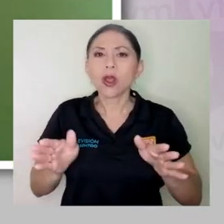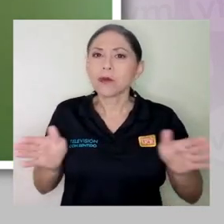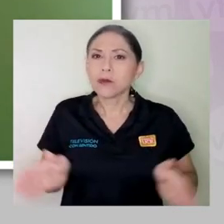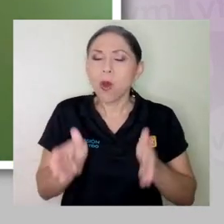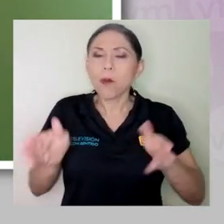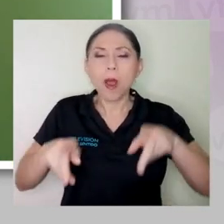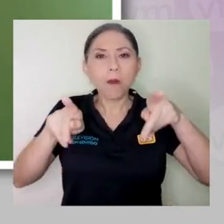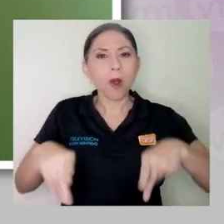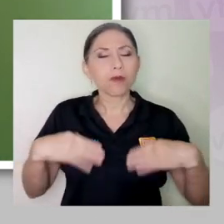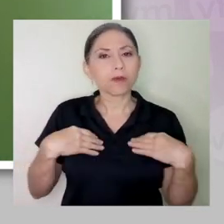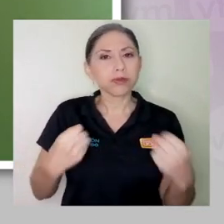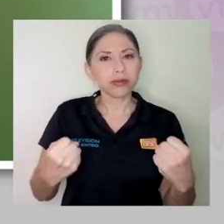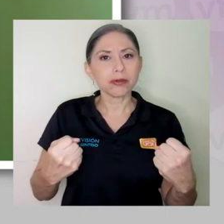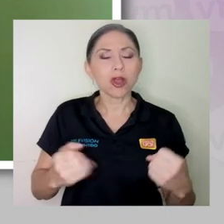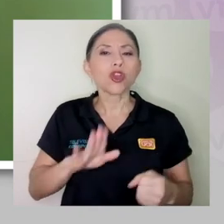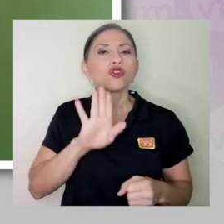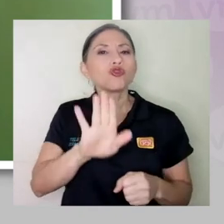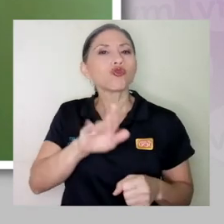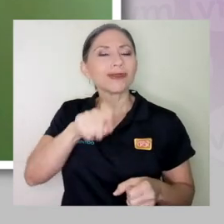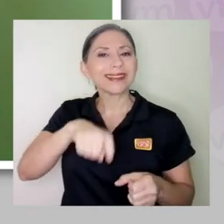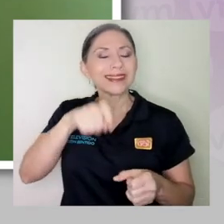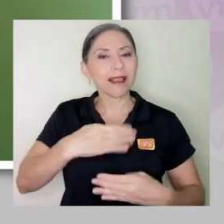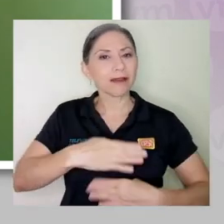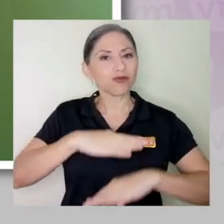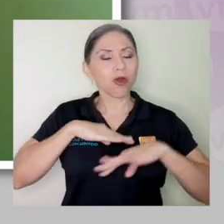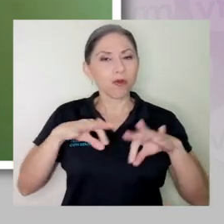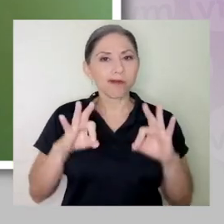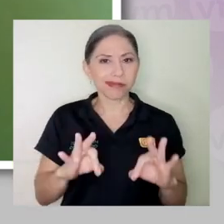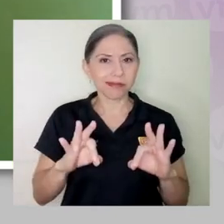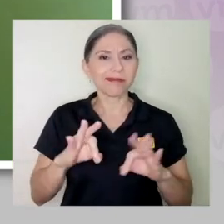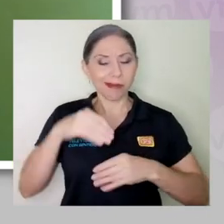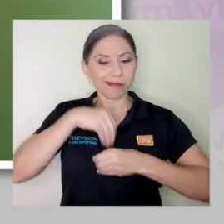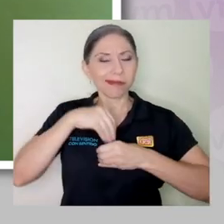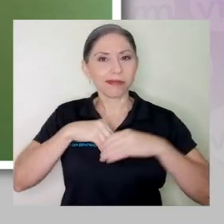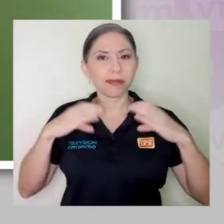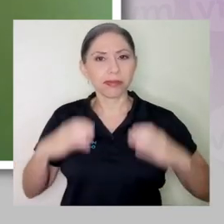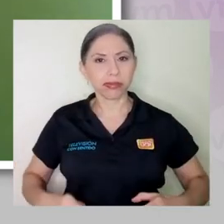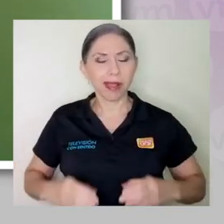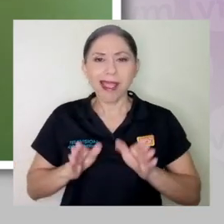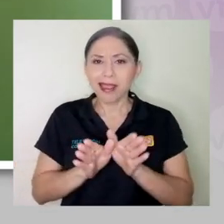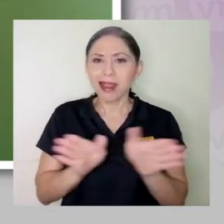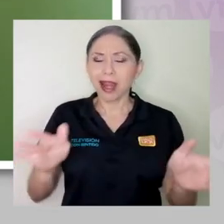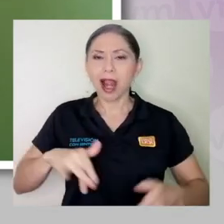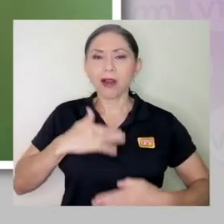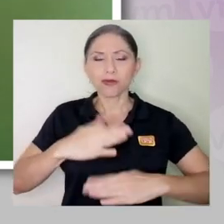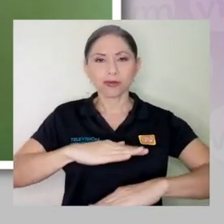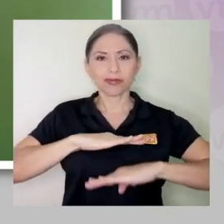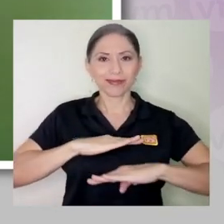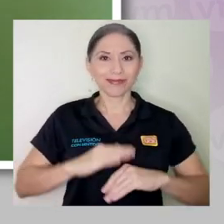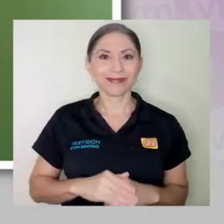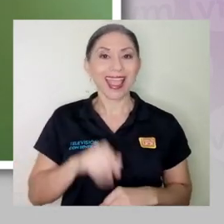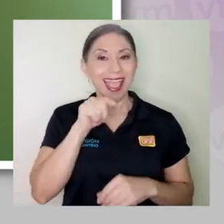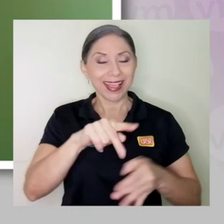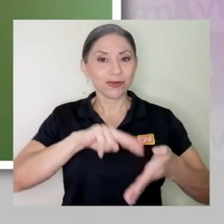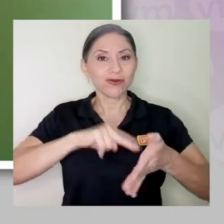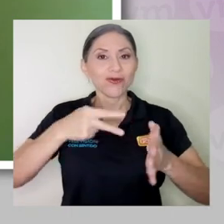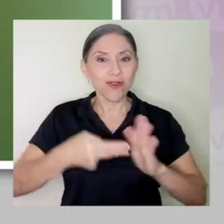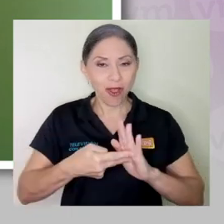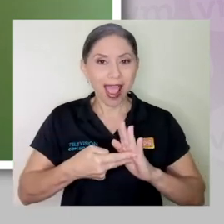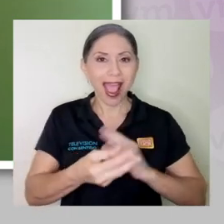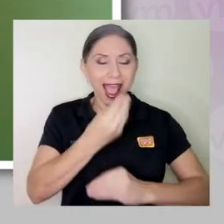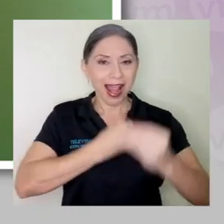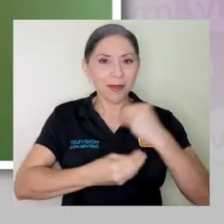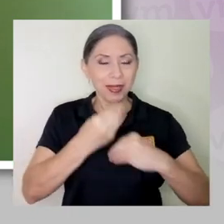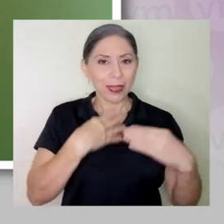saludables, que sus requerimientos de nutrientes sean llenados y que en general tengan un bienestar, ¿verdad? A eso se